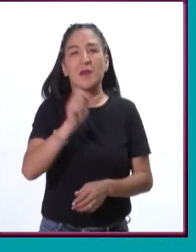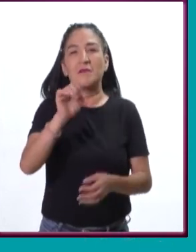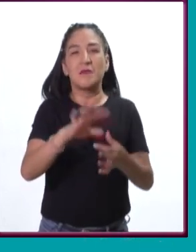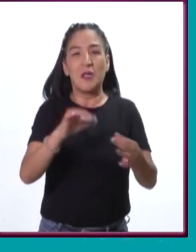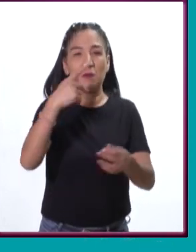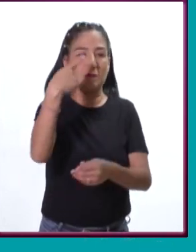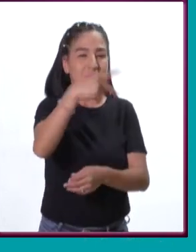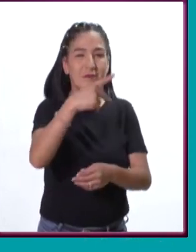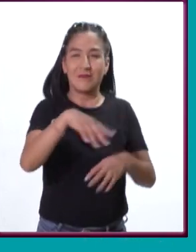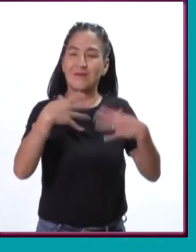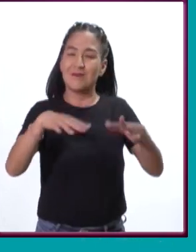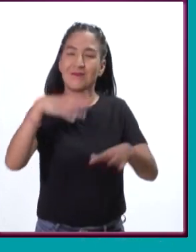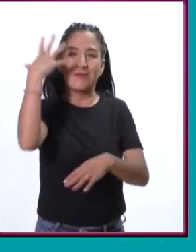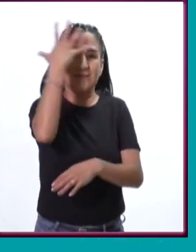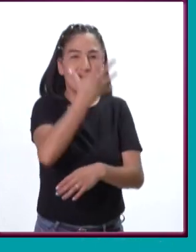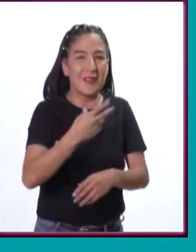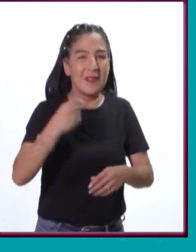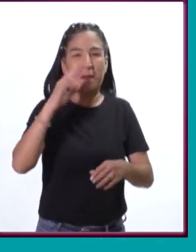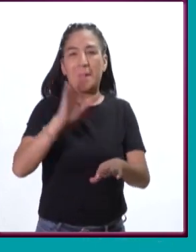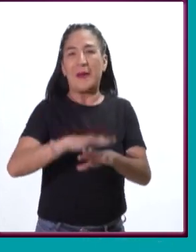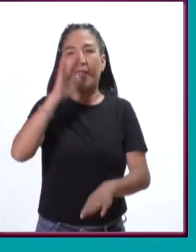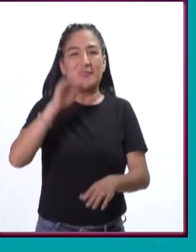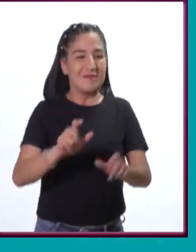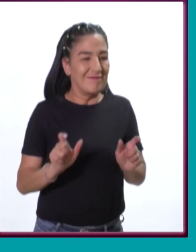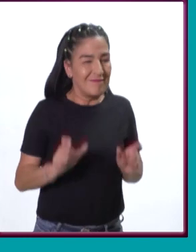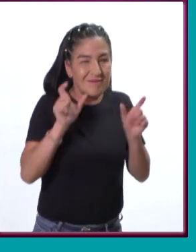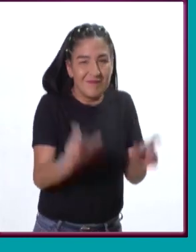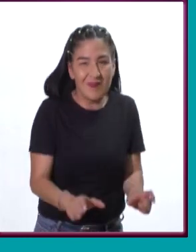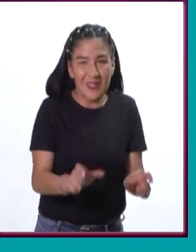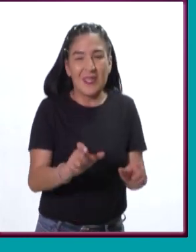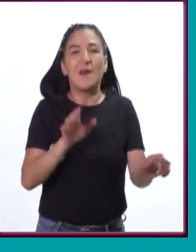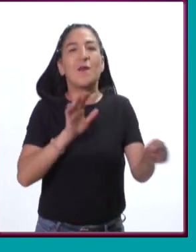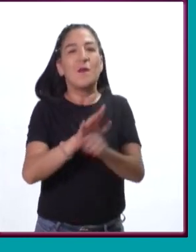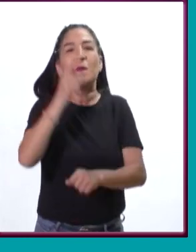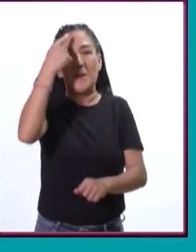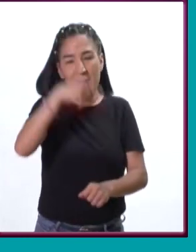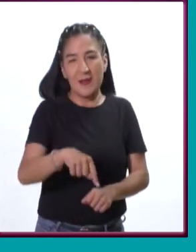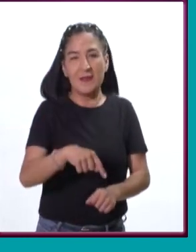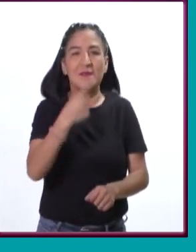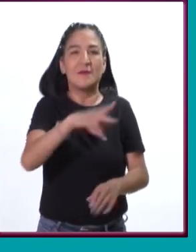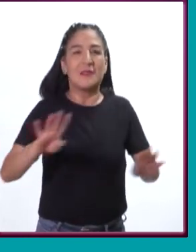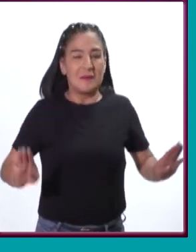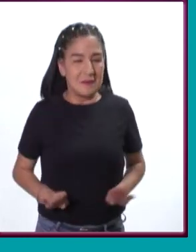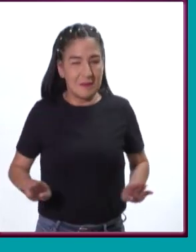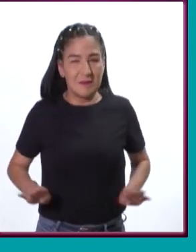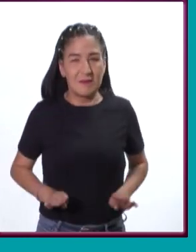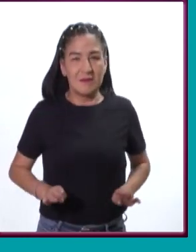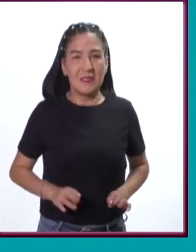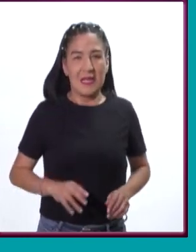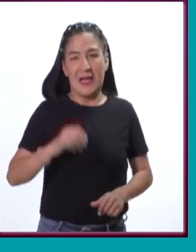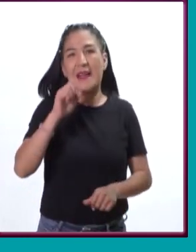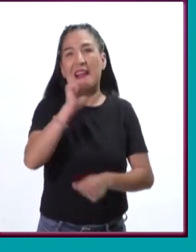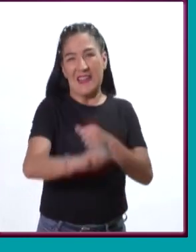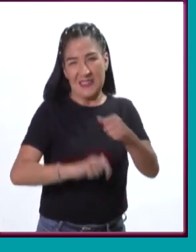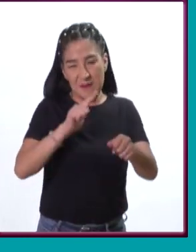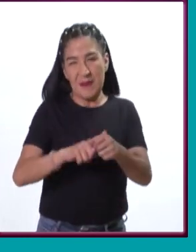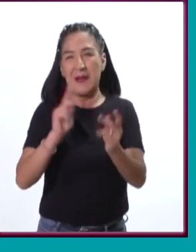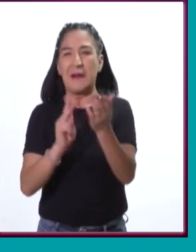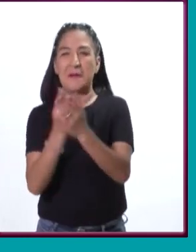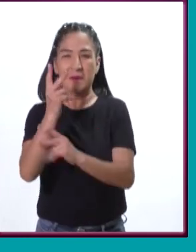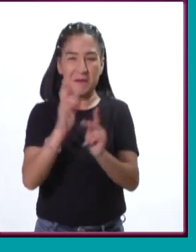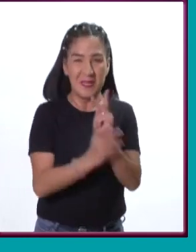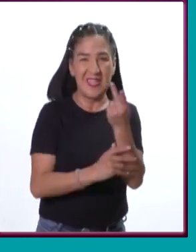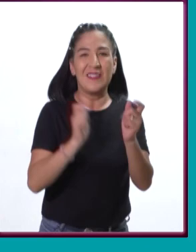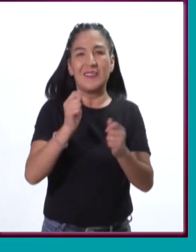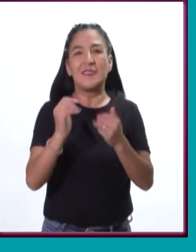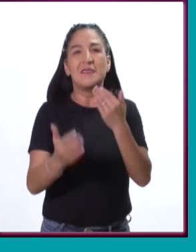conozcan estas áreas naturales protegidas son enormemente importantes. Esa es quizá lo